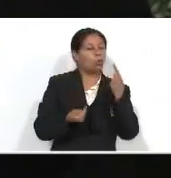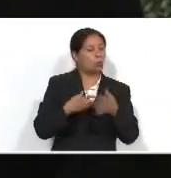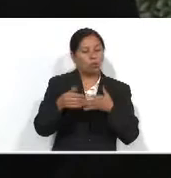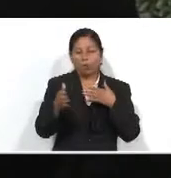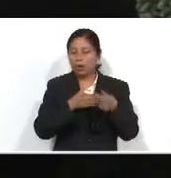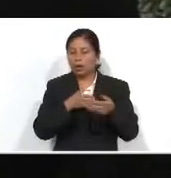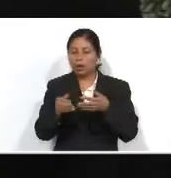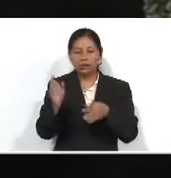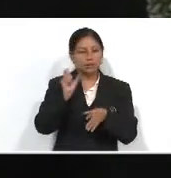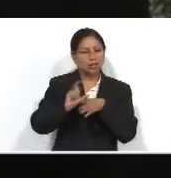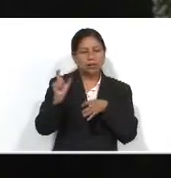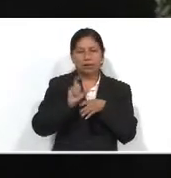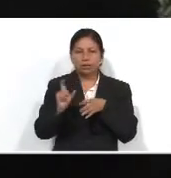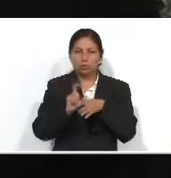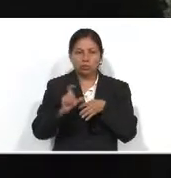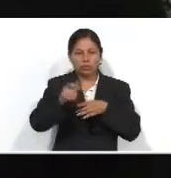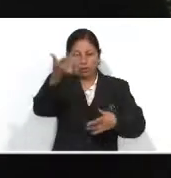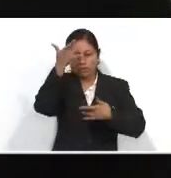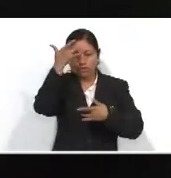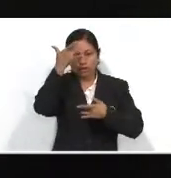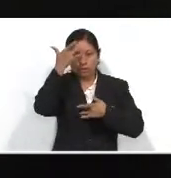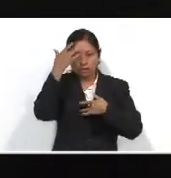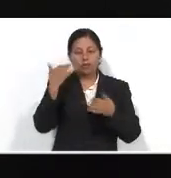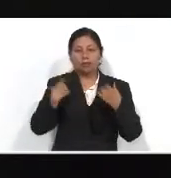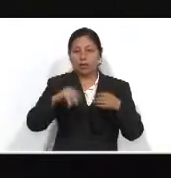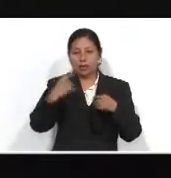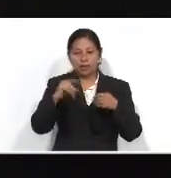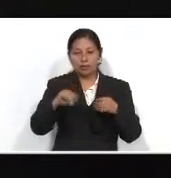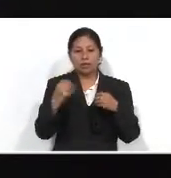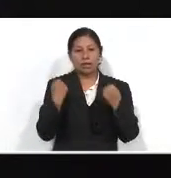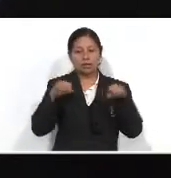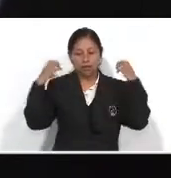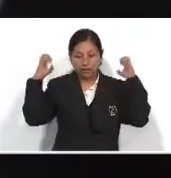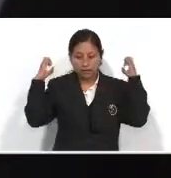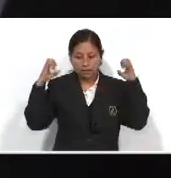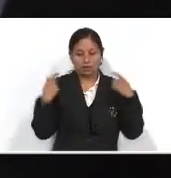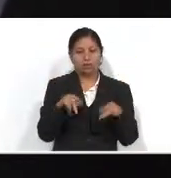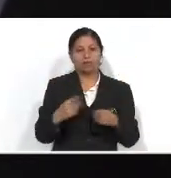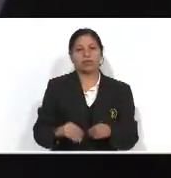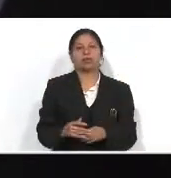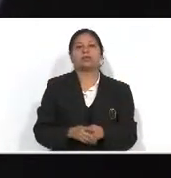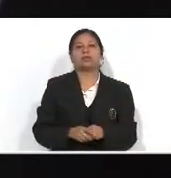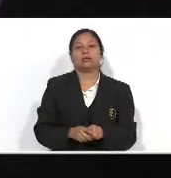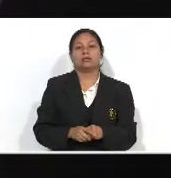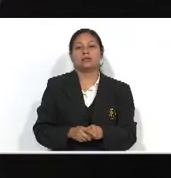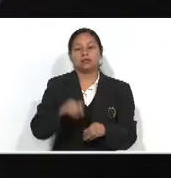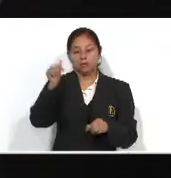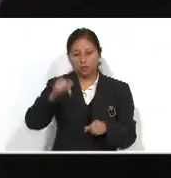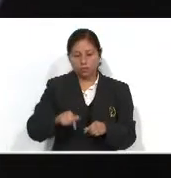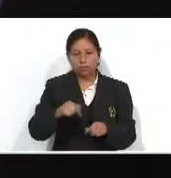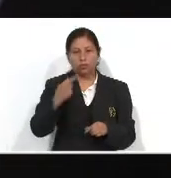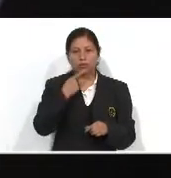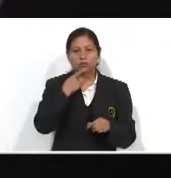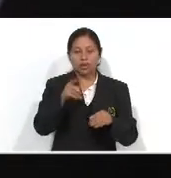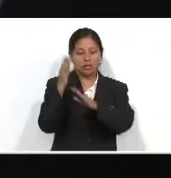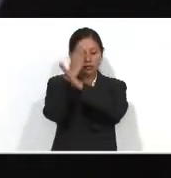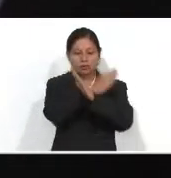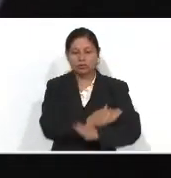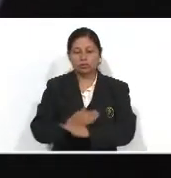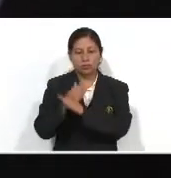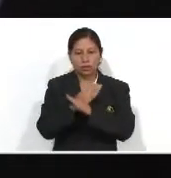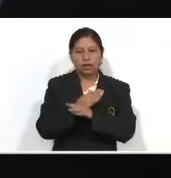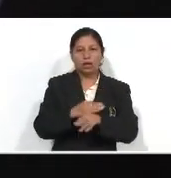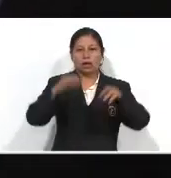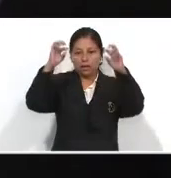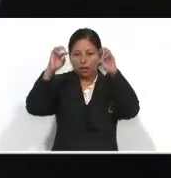caso sospechoso y poder principalmente reaccionar en el momento, que eso es indispensable y eso le da la seguridad a